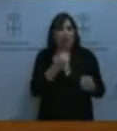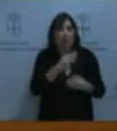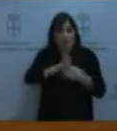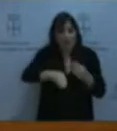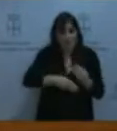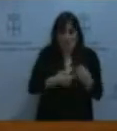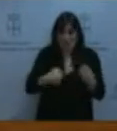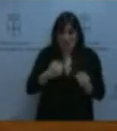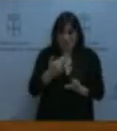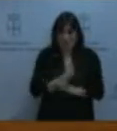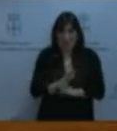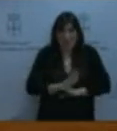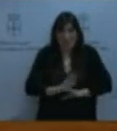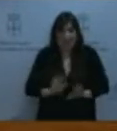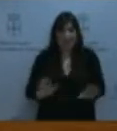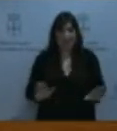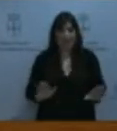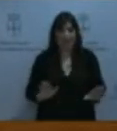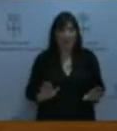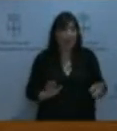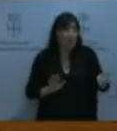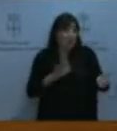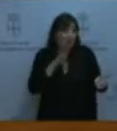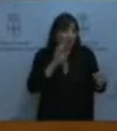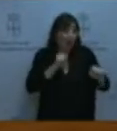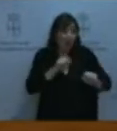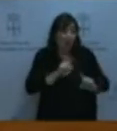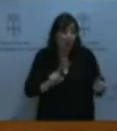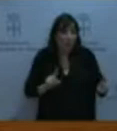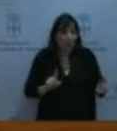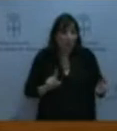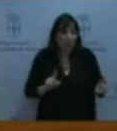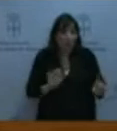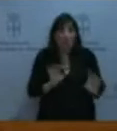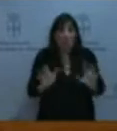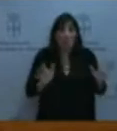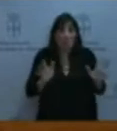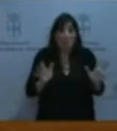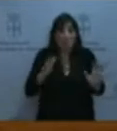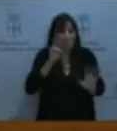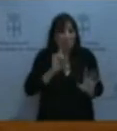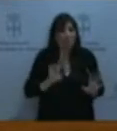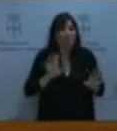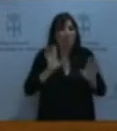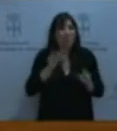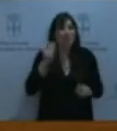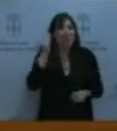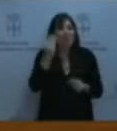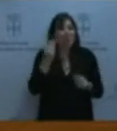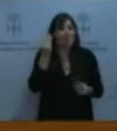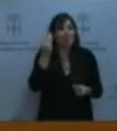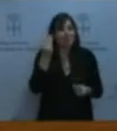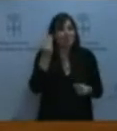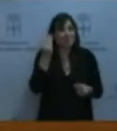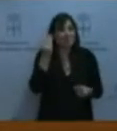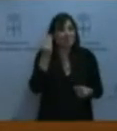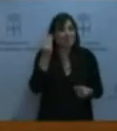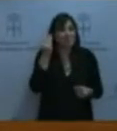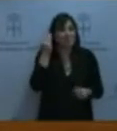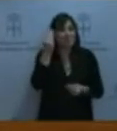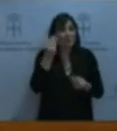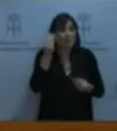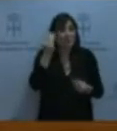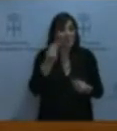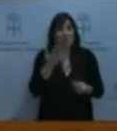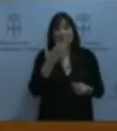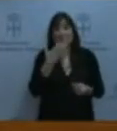desacuerdo, pero nos parece que, por un lado, el no reconocimiento de los méritos ajenos y, por